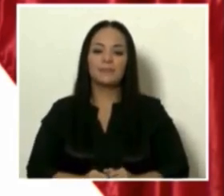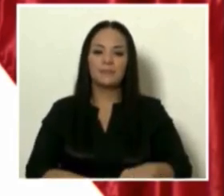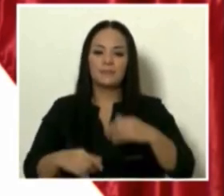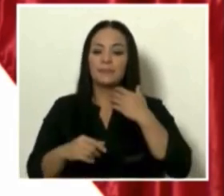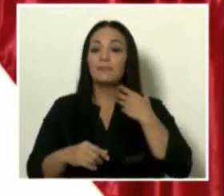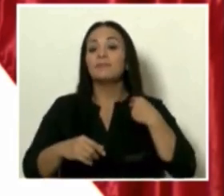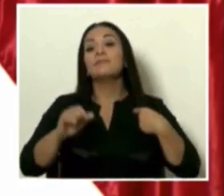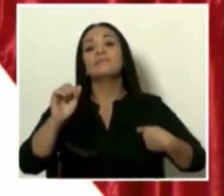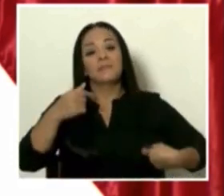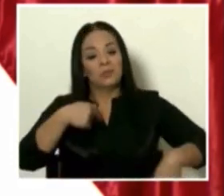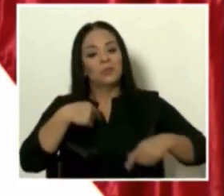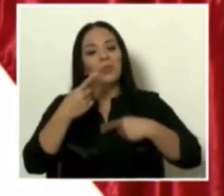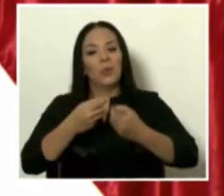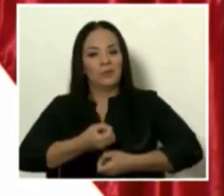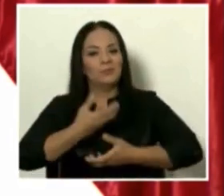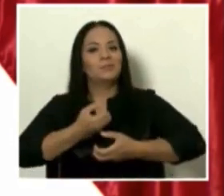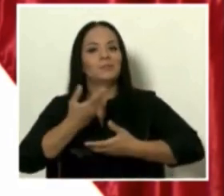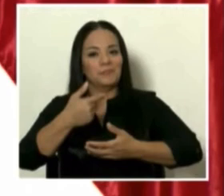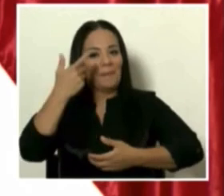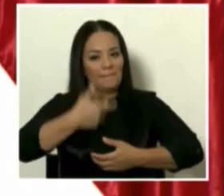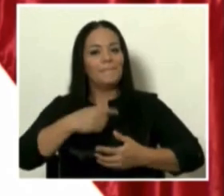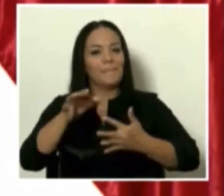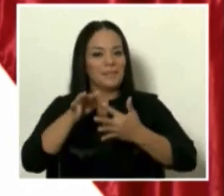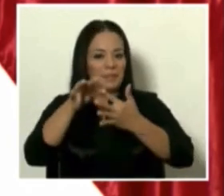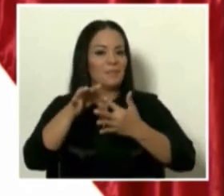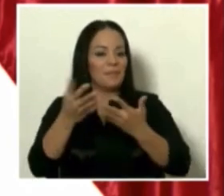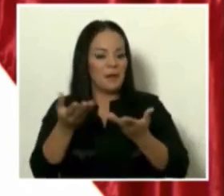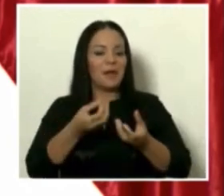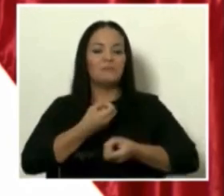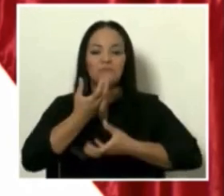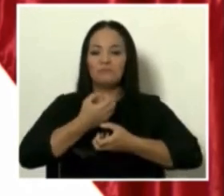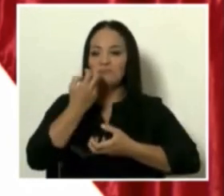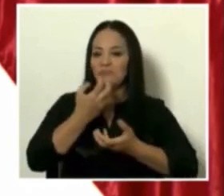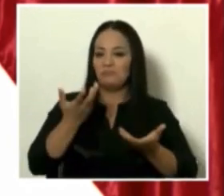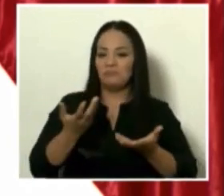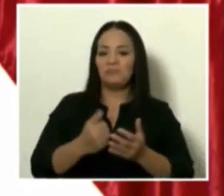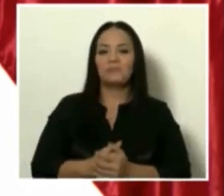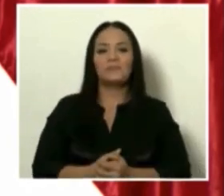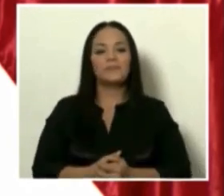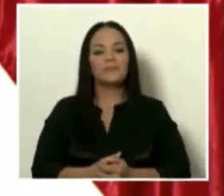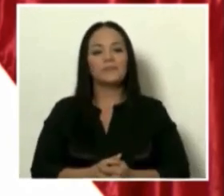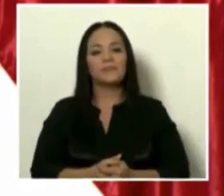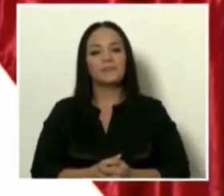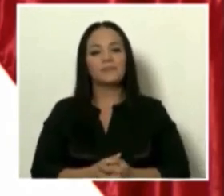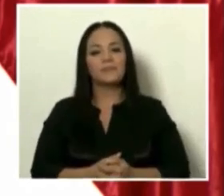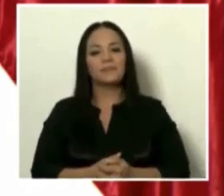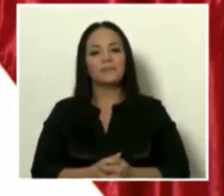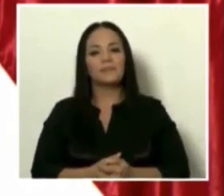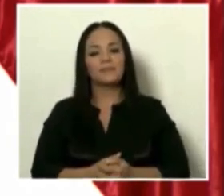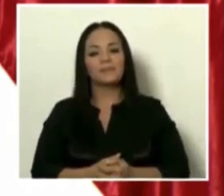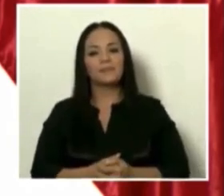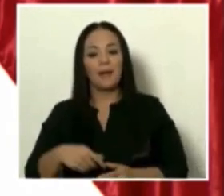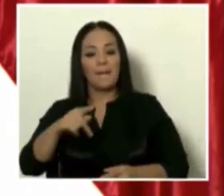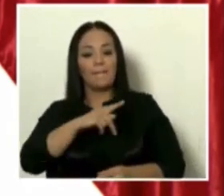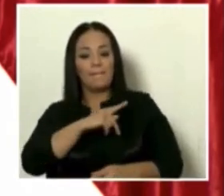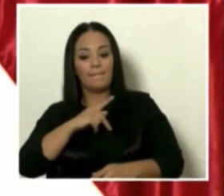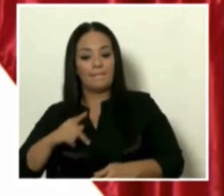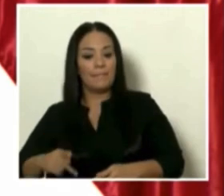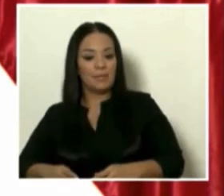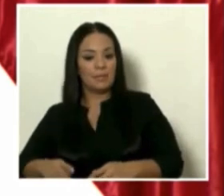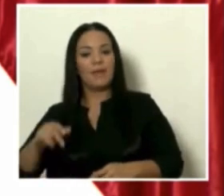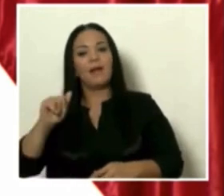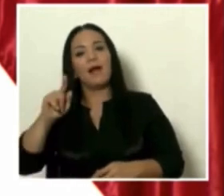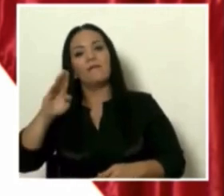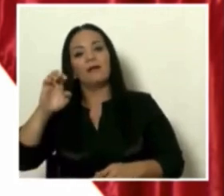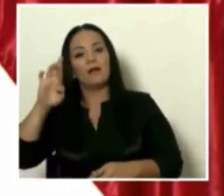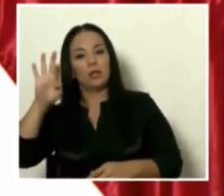el orador principal en ese evento, que es, la anfitrión es el príncipe Alberto II